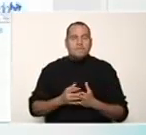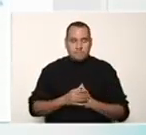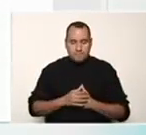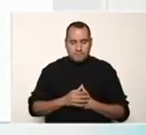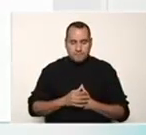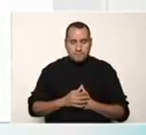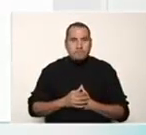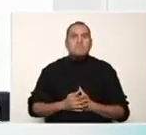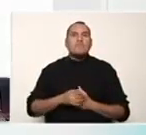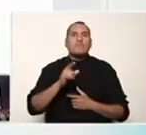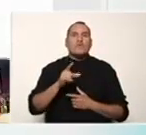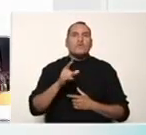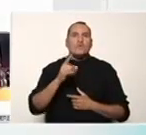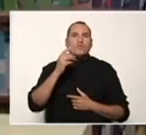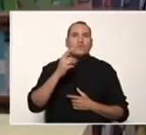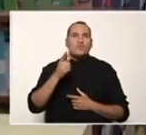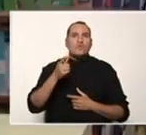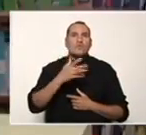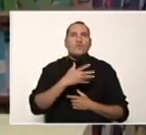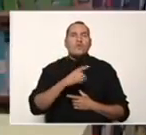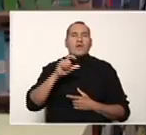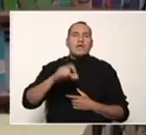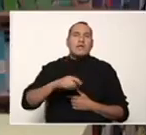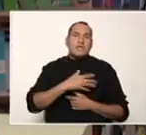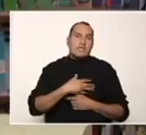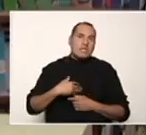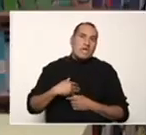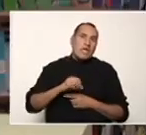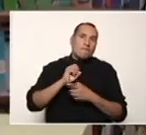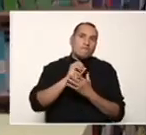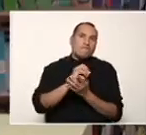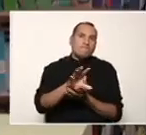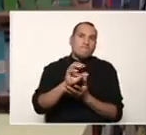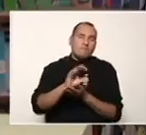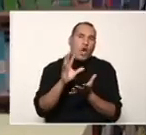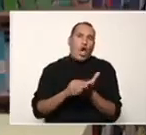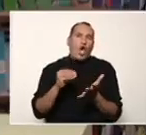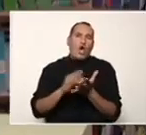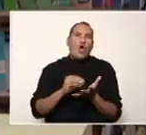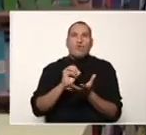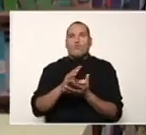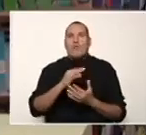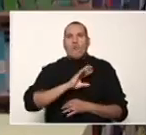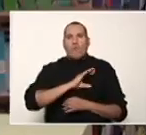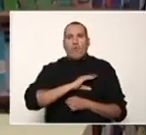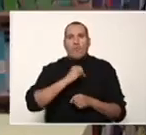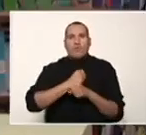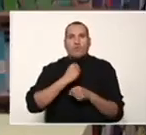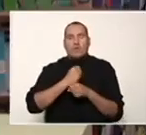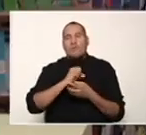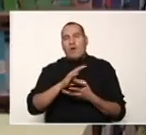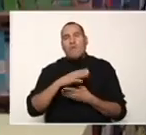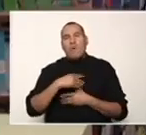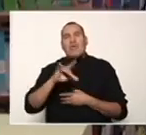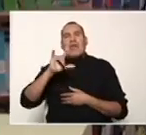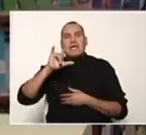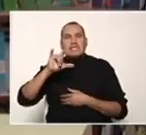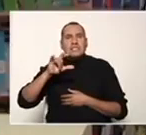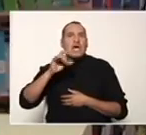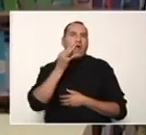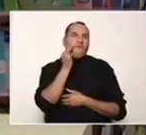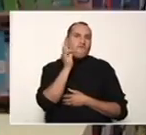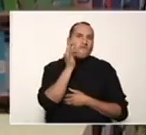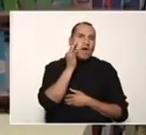tus recursos tus actividades lo puedes hacer a través de tus redes sociales bien sea en twitter facebook o instagram